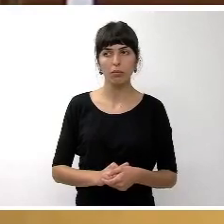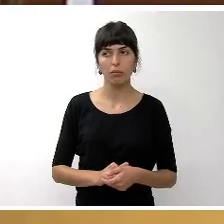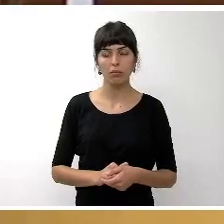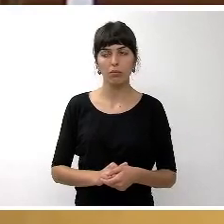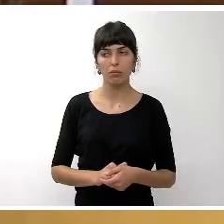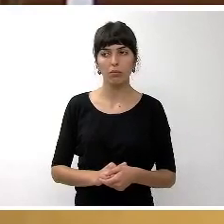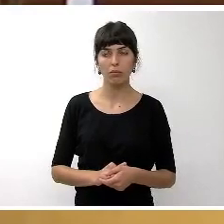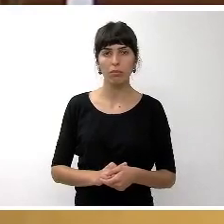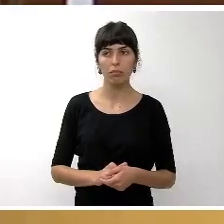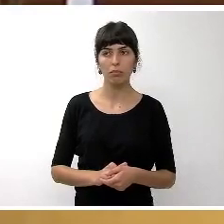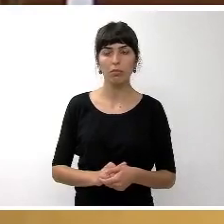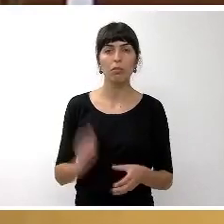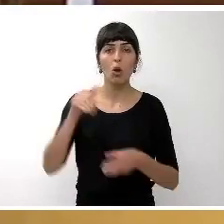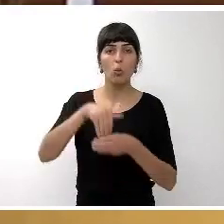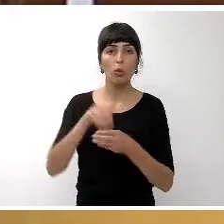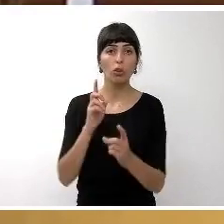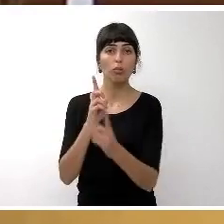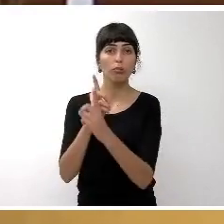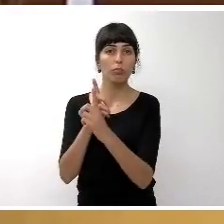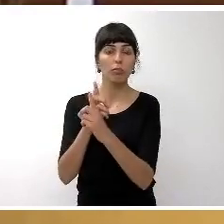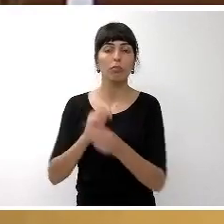votos en contra ¿votos